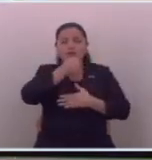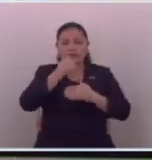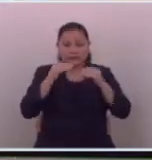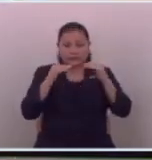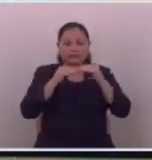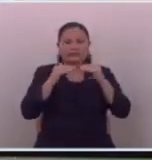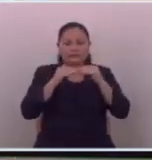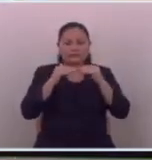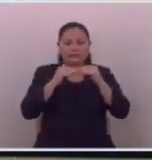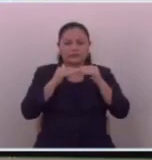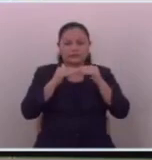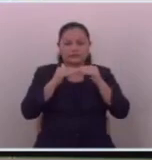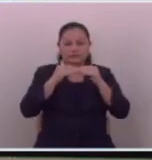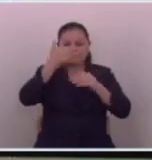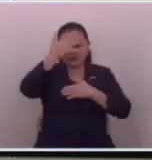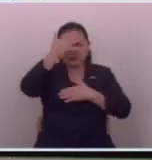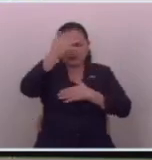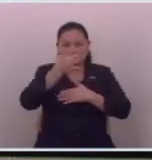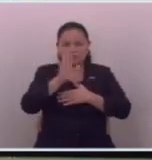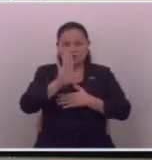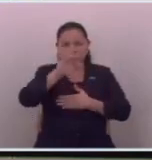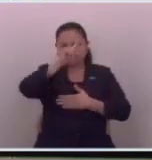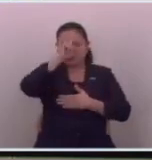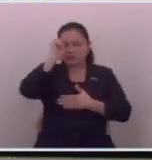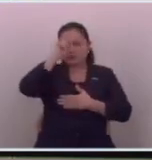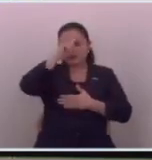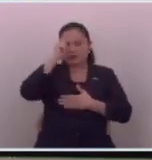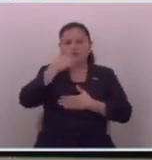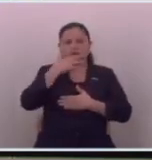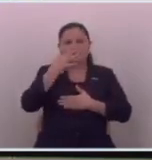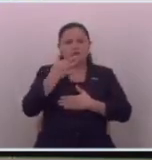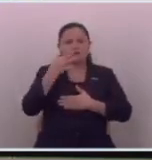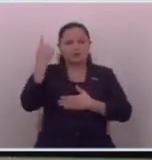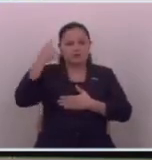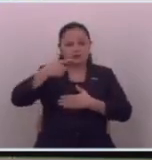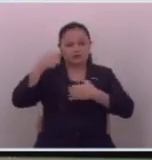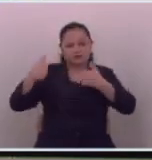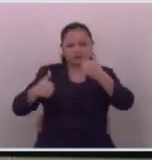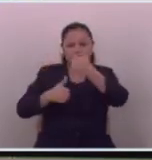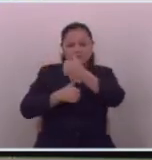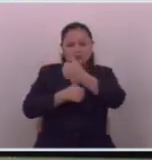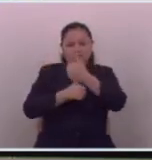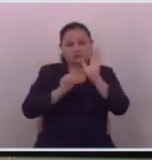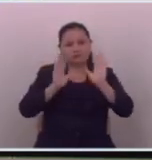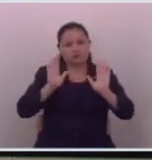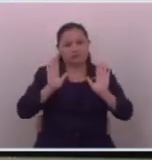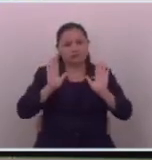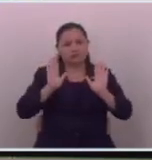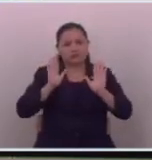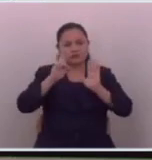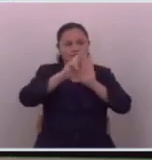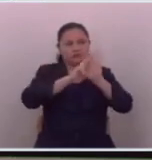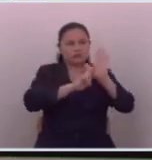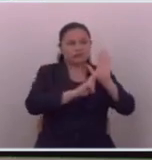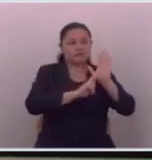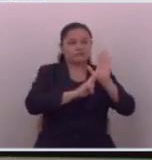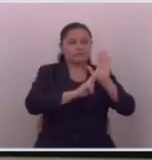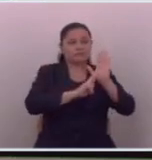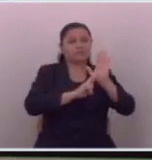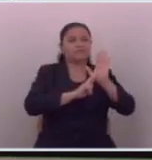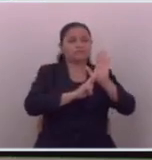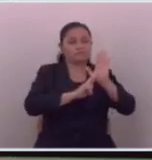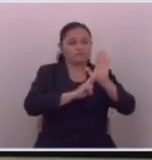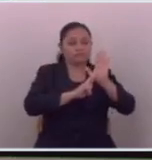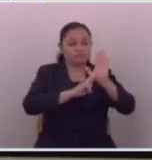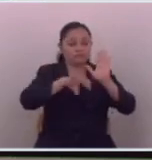ellos tienen su trabajo y deberían y deben de someterse pues ni modo a las reglas de